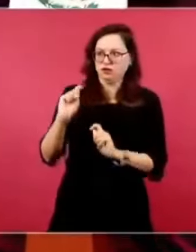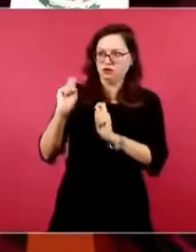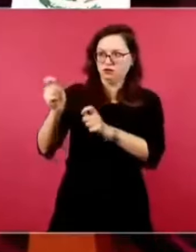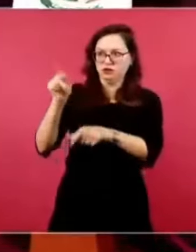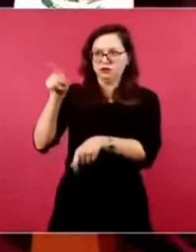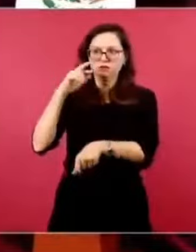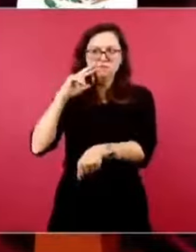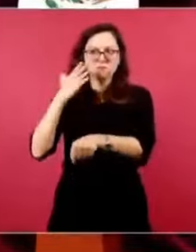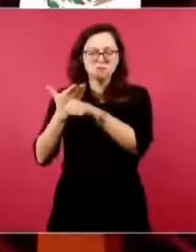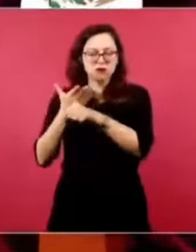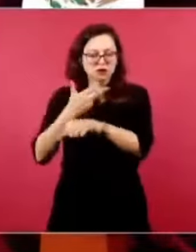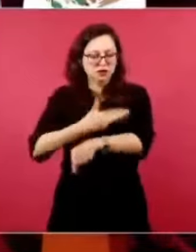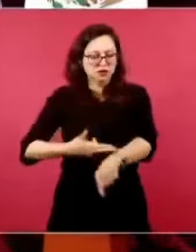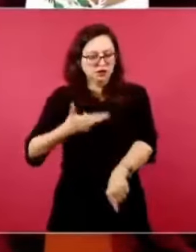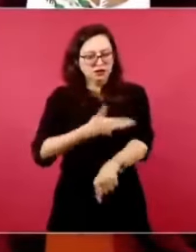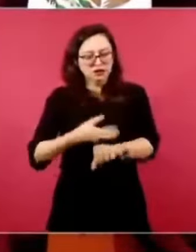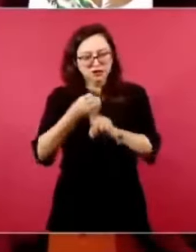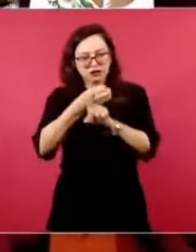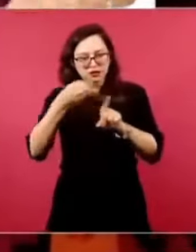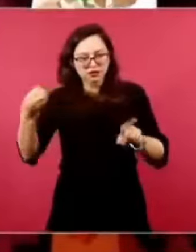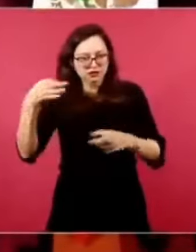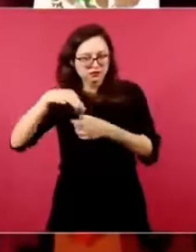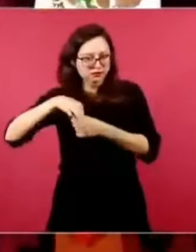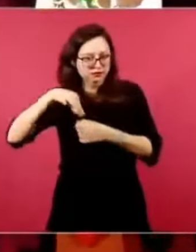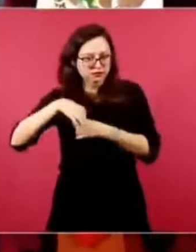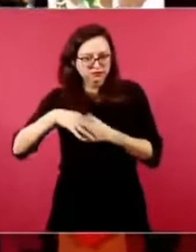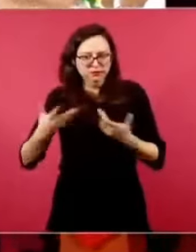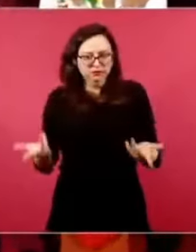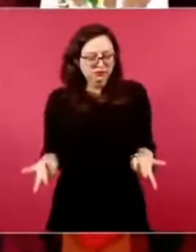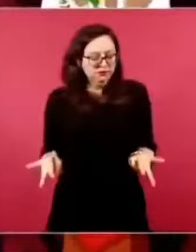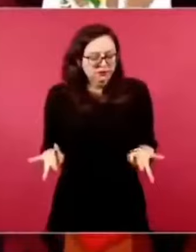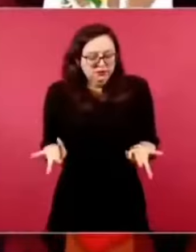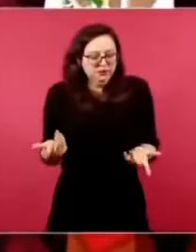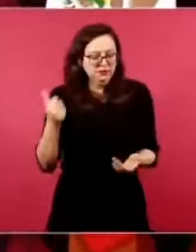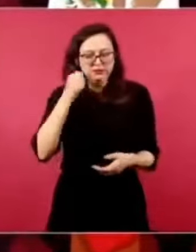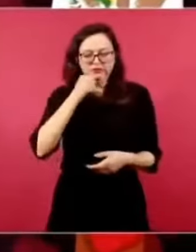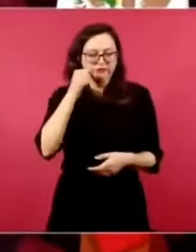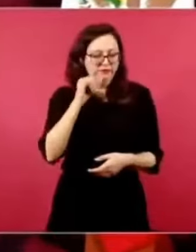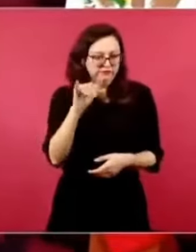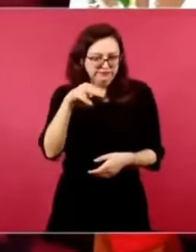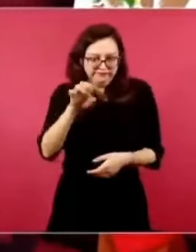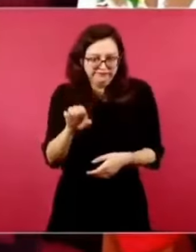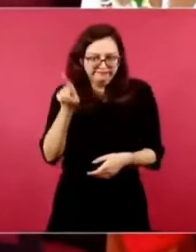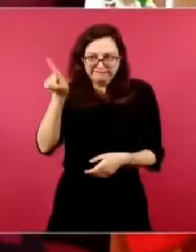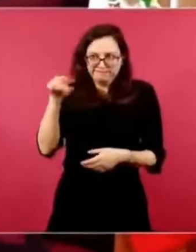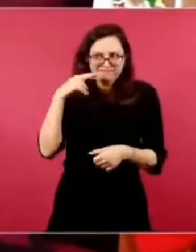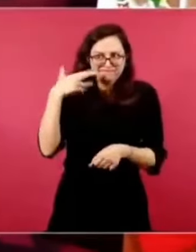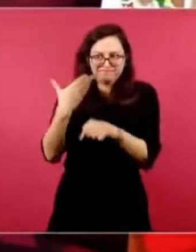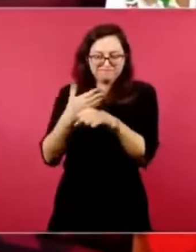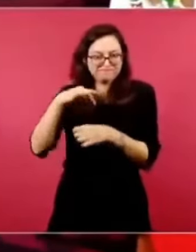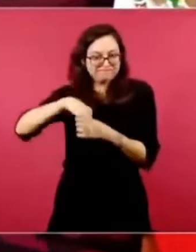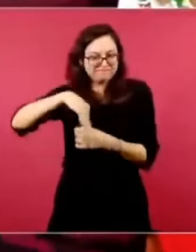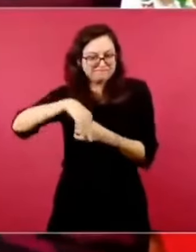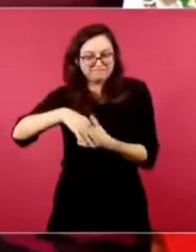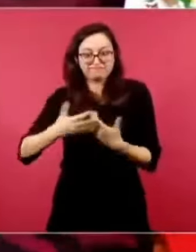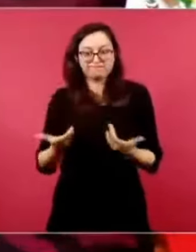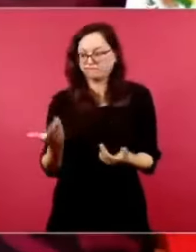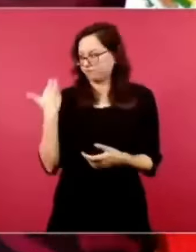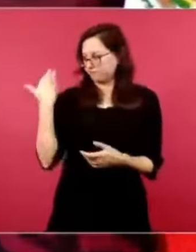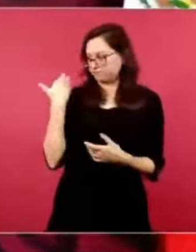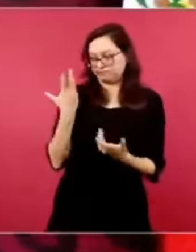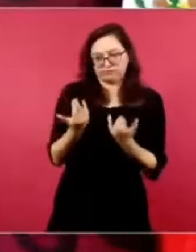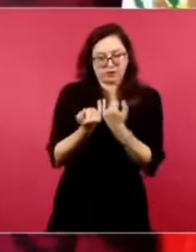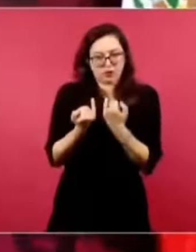como cualquier elección, como la que acaba de haber, y ahí van los